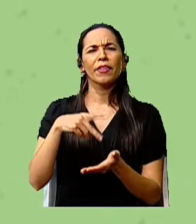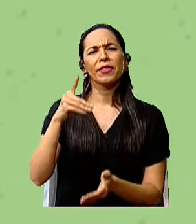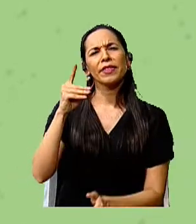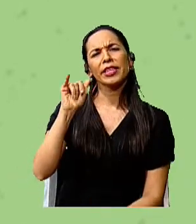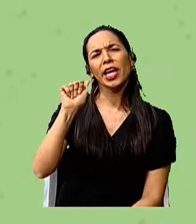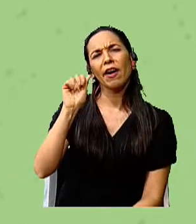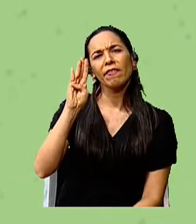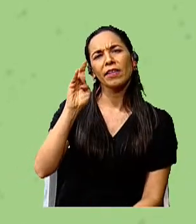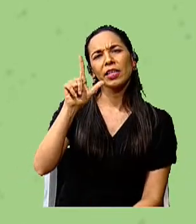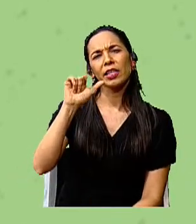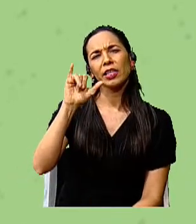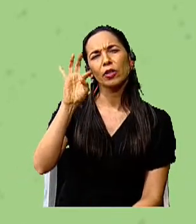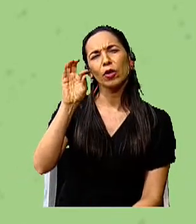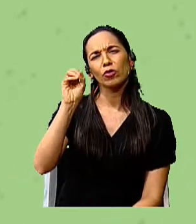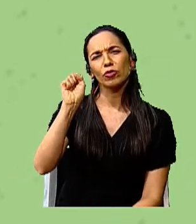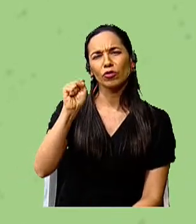año.